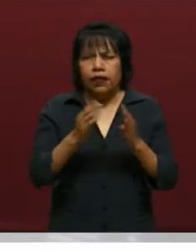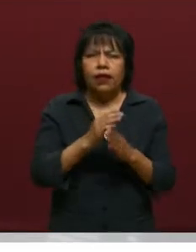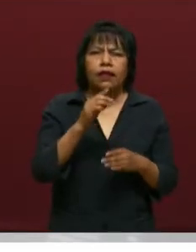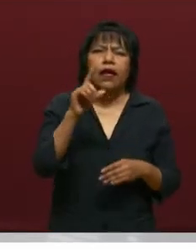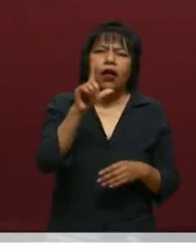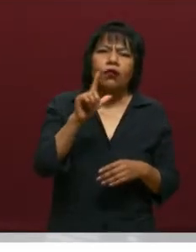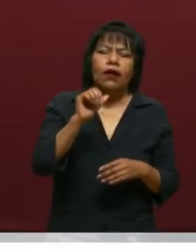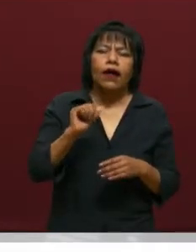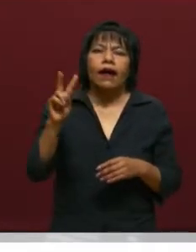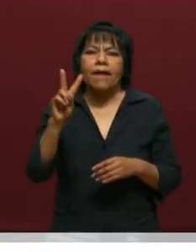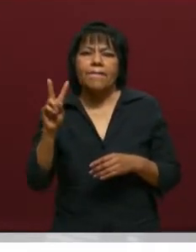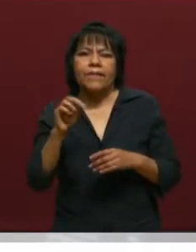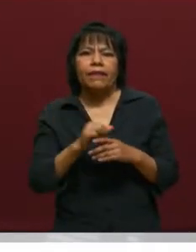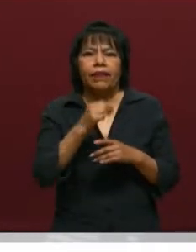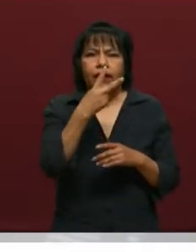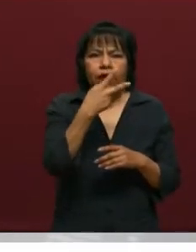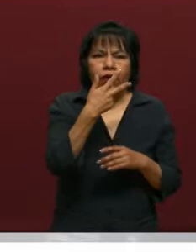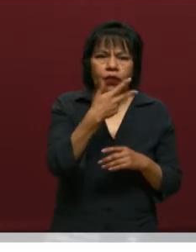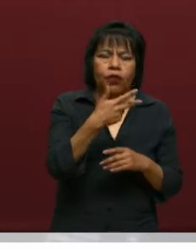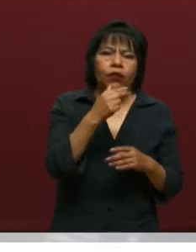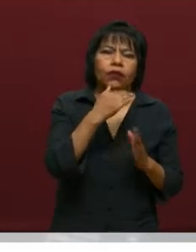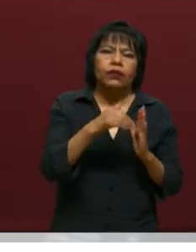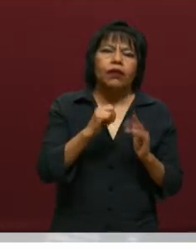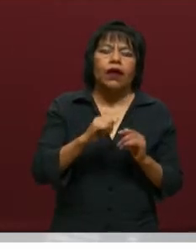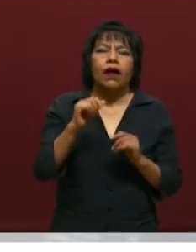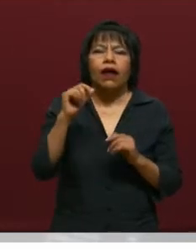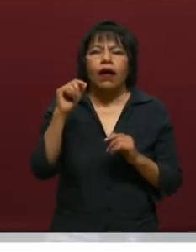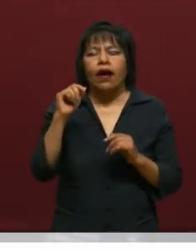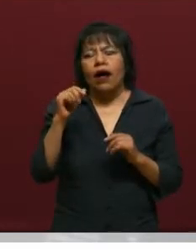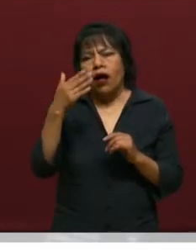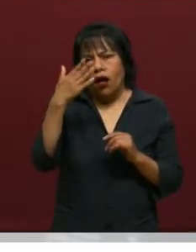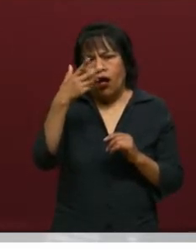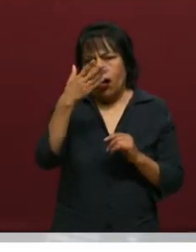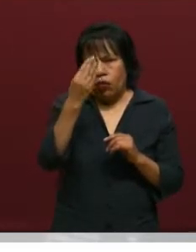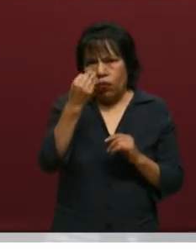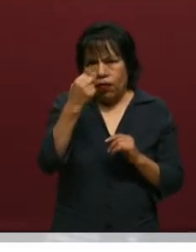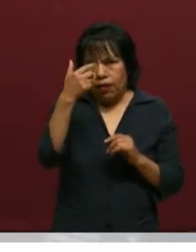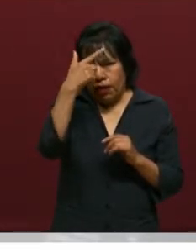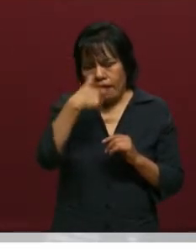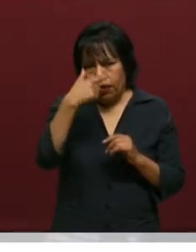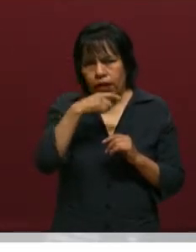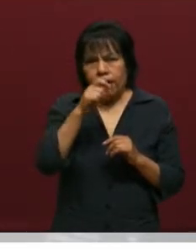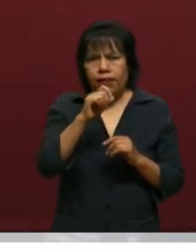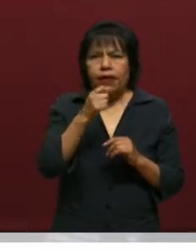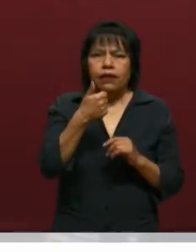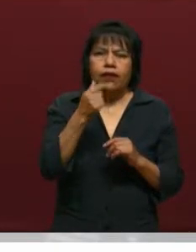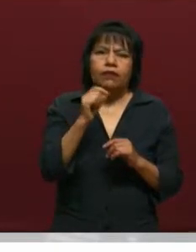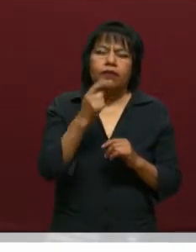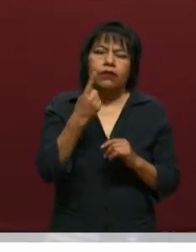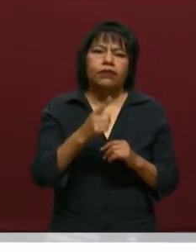de lunes a viernes de 8 y media a 9 de la noche por el 26.1.